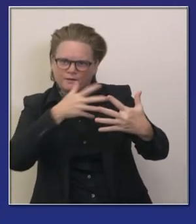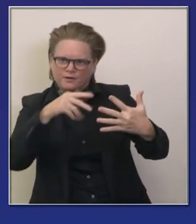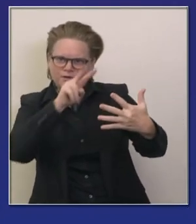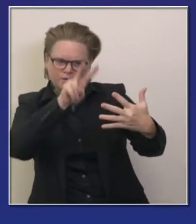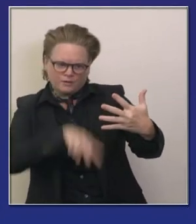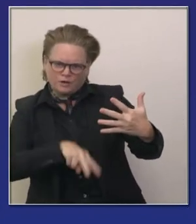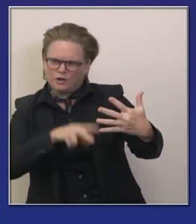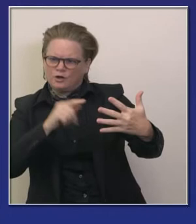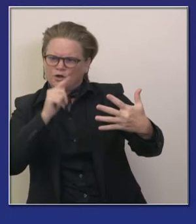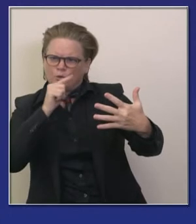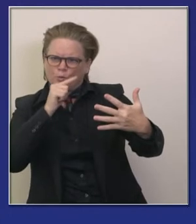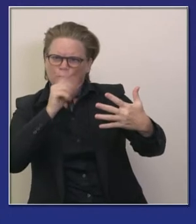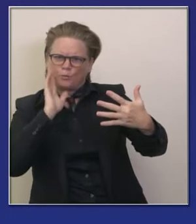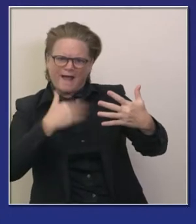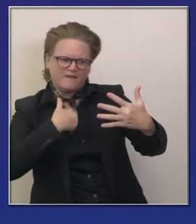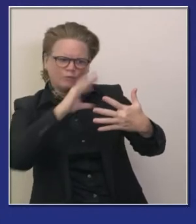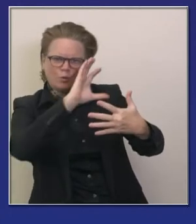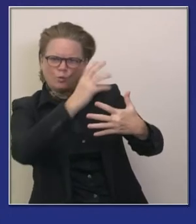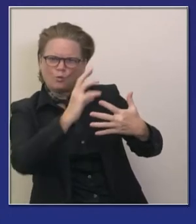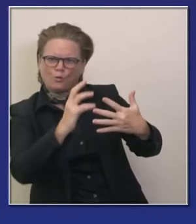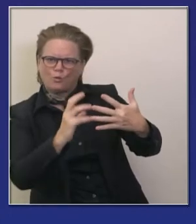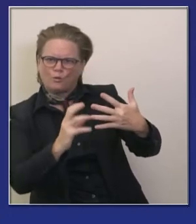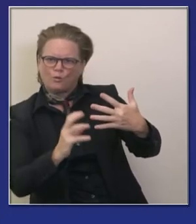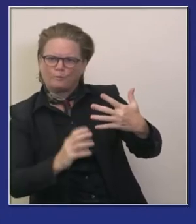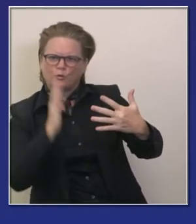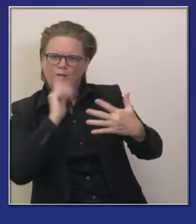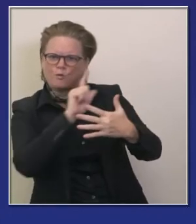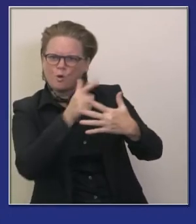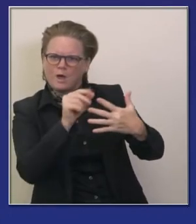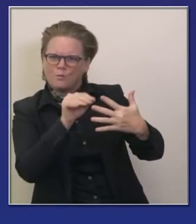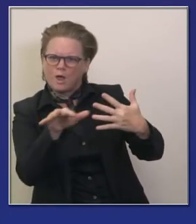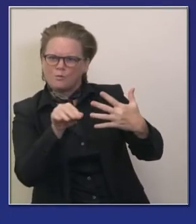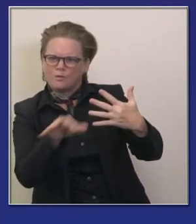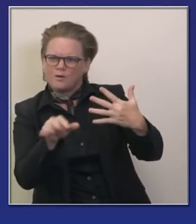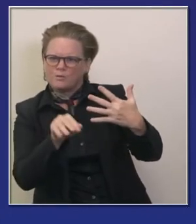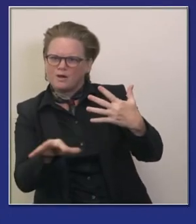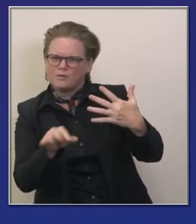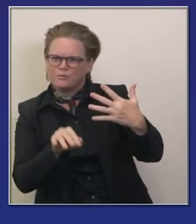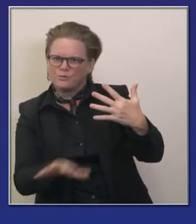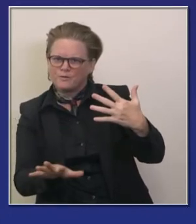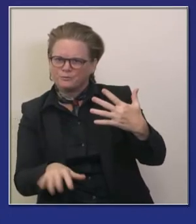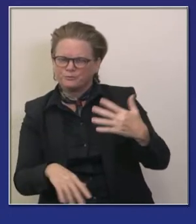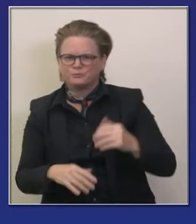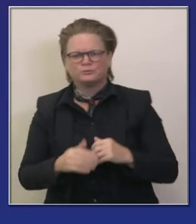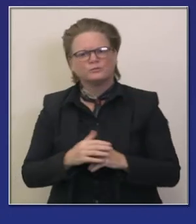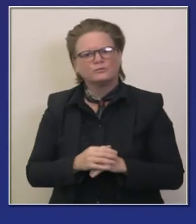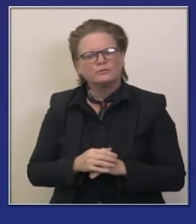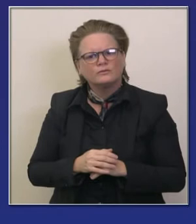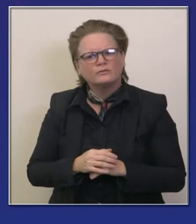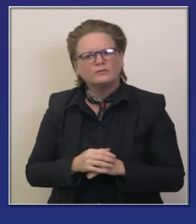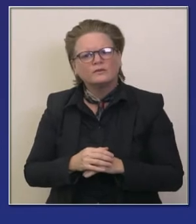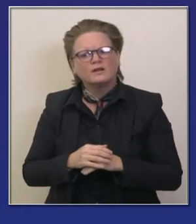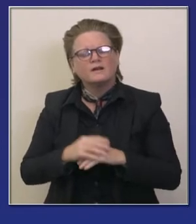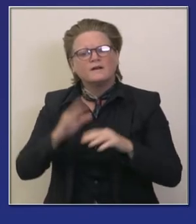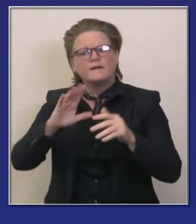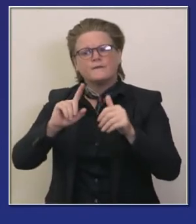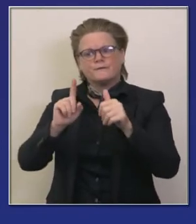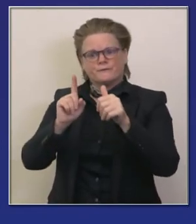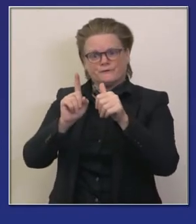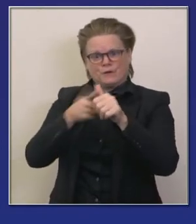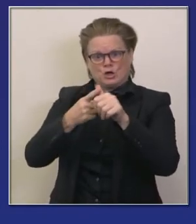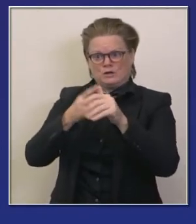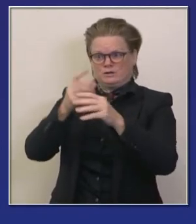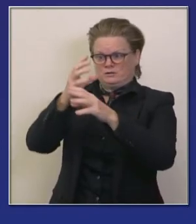de Pfizer ellos le llaman la caja de pizza parece caja de pizza la primera tanda de